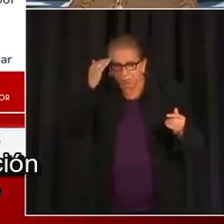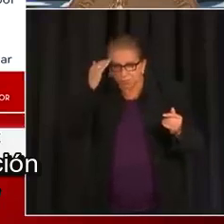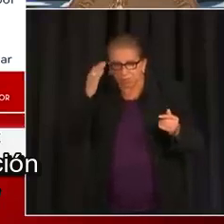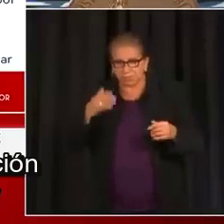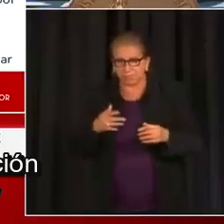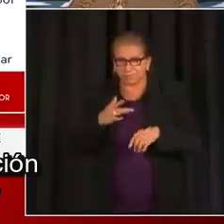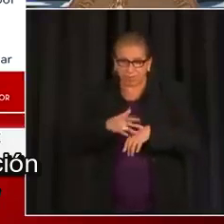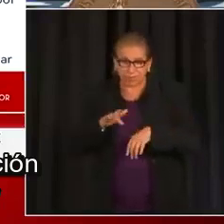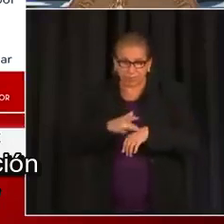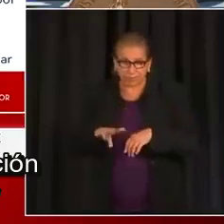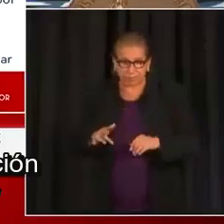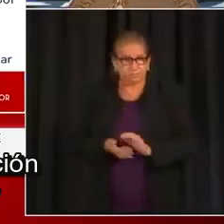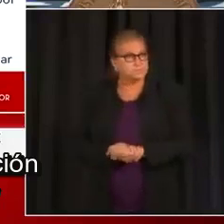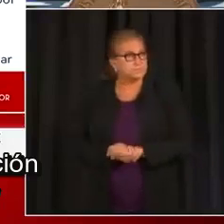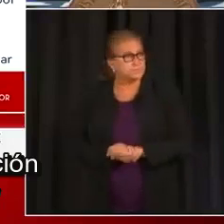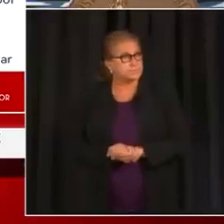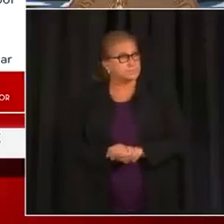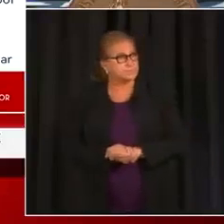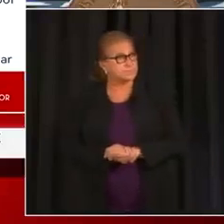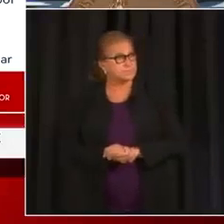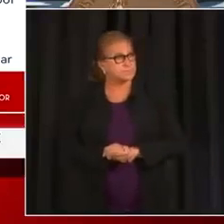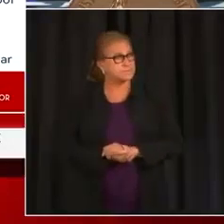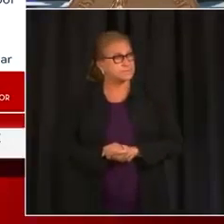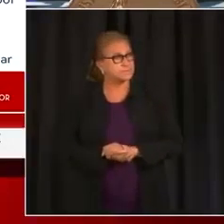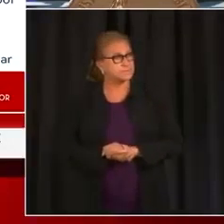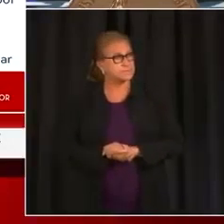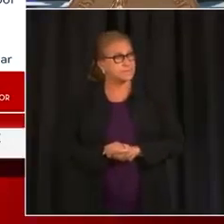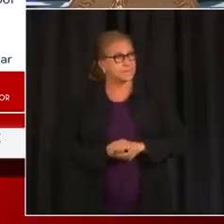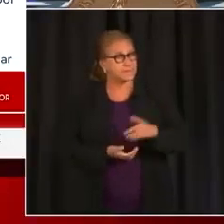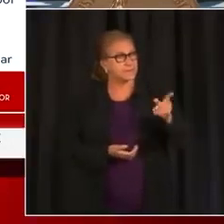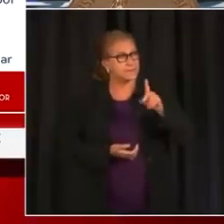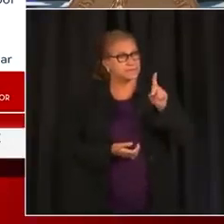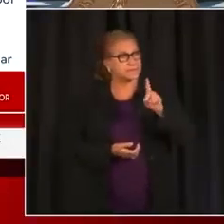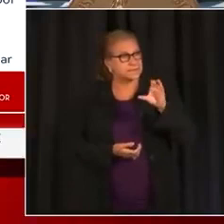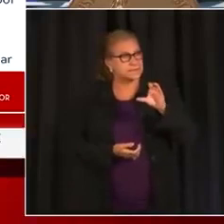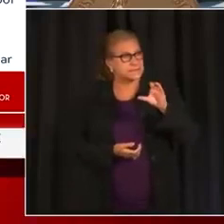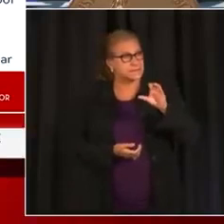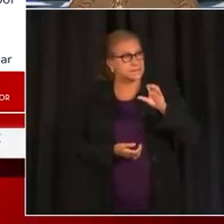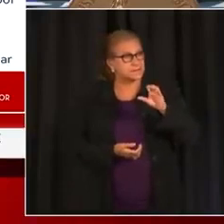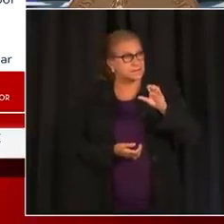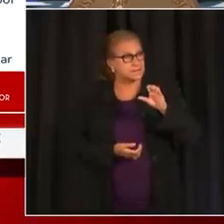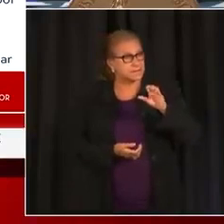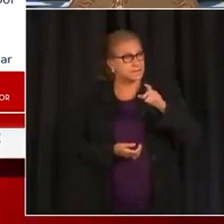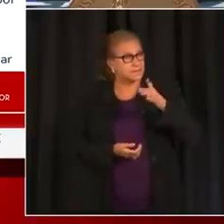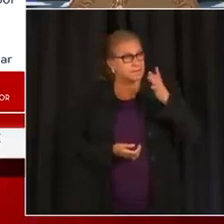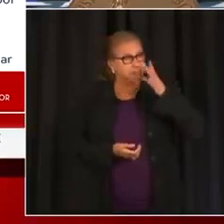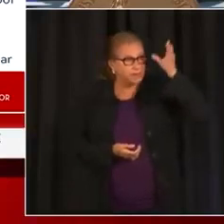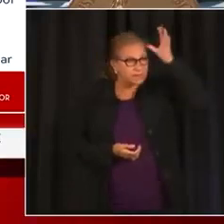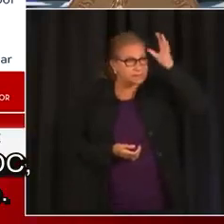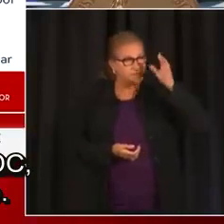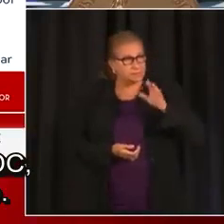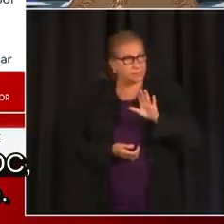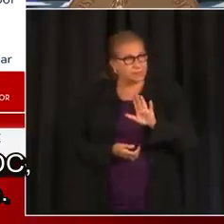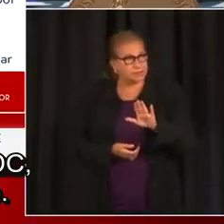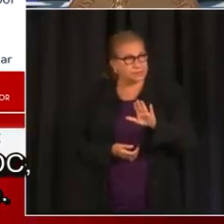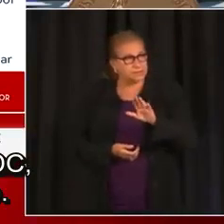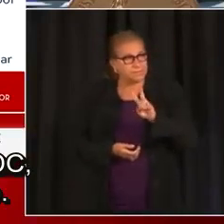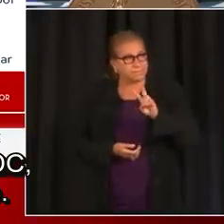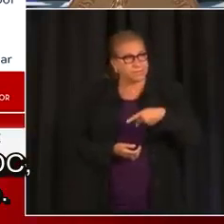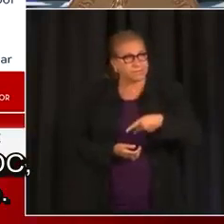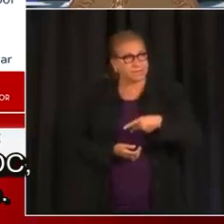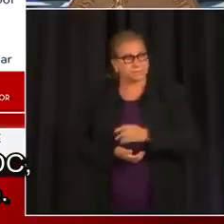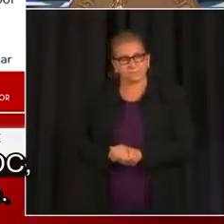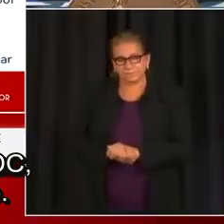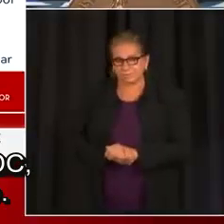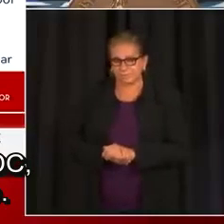información. Información que cubrimos el día de hoy y que está en DCPS en las escuelas públicas